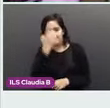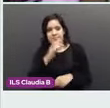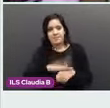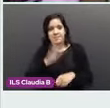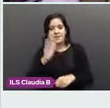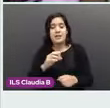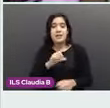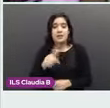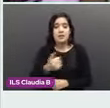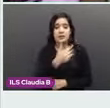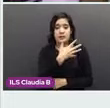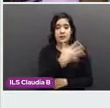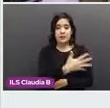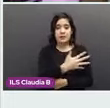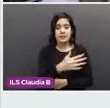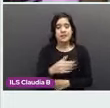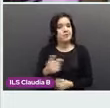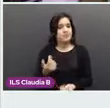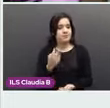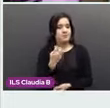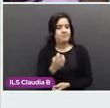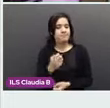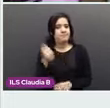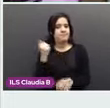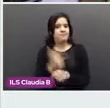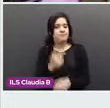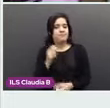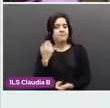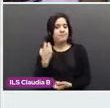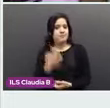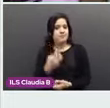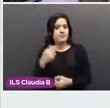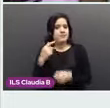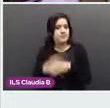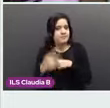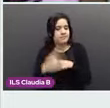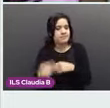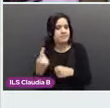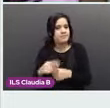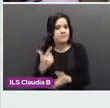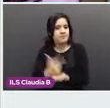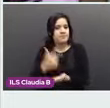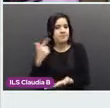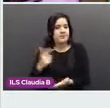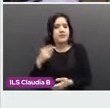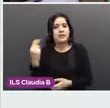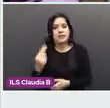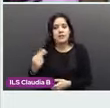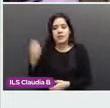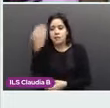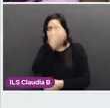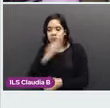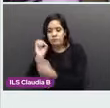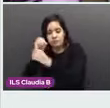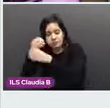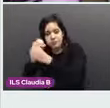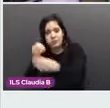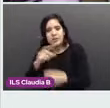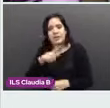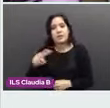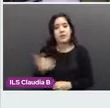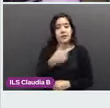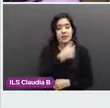de cáncer de mama hasta el 95%. Vamos a enviar para un estudio de histopatología, cuando nos llegue un VIRRAX 6, es malignidad